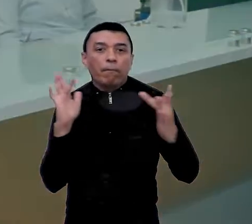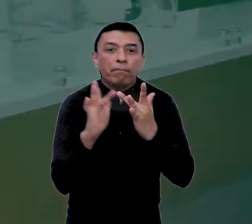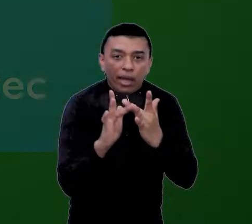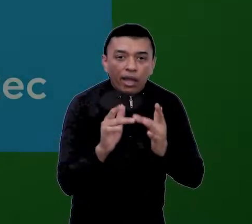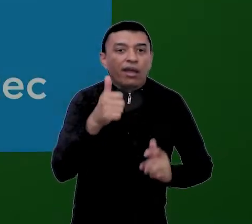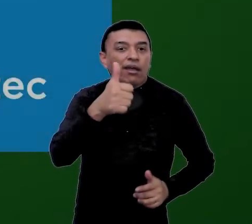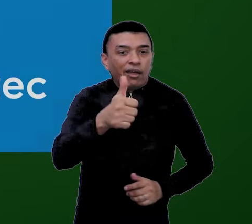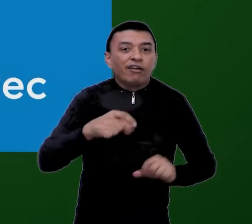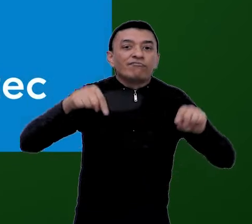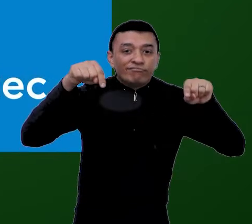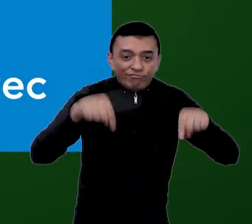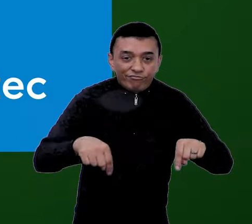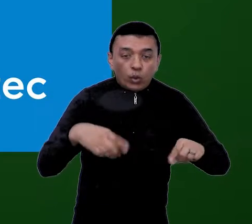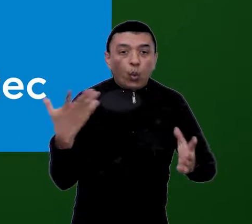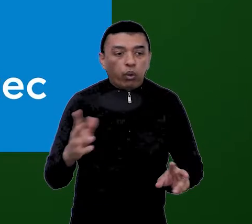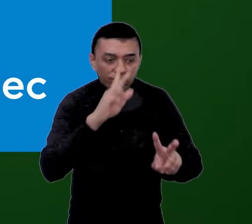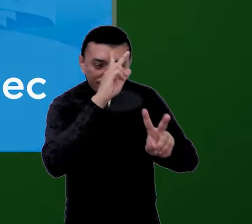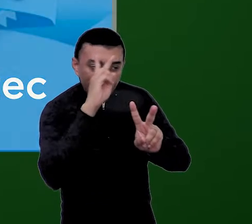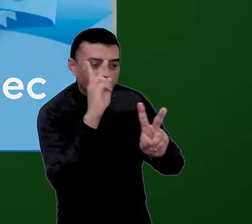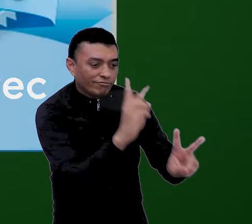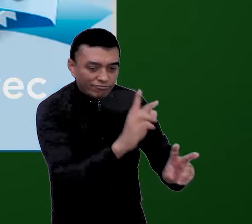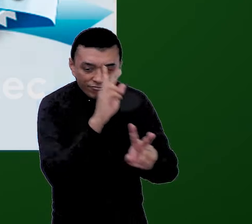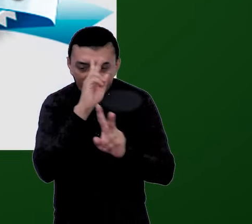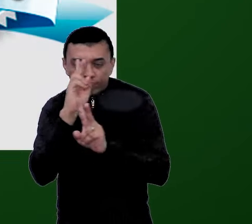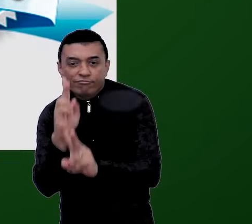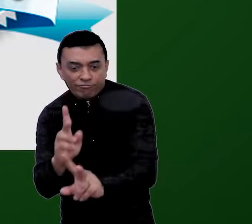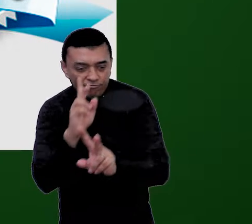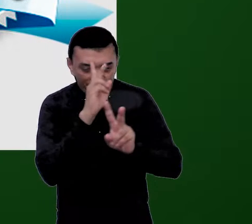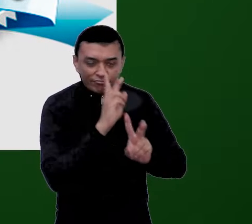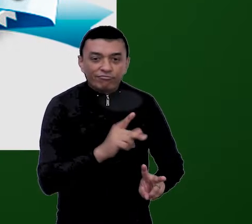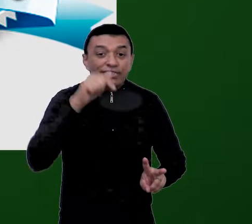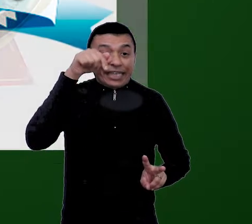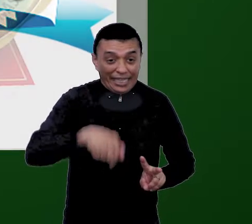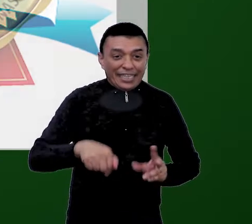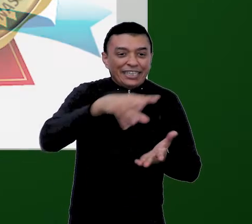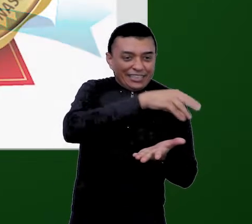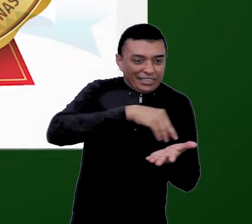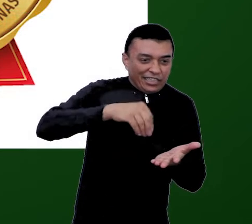logrado ser merecedores de reconocimientos a nivel local y nacional.